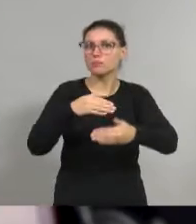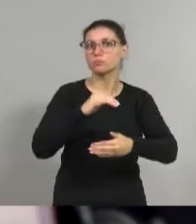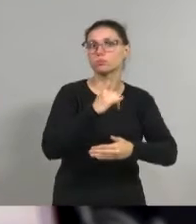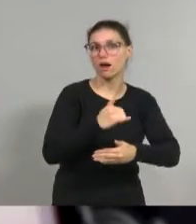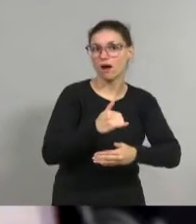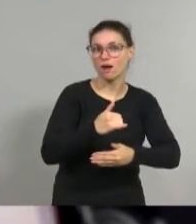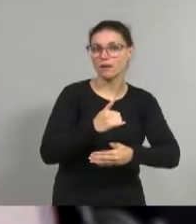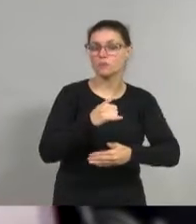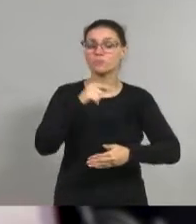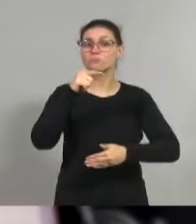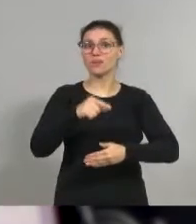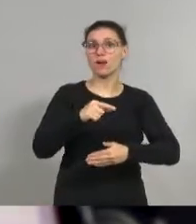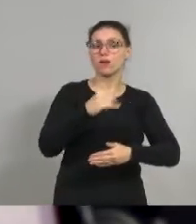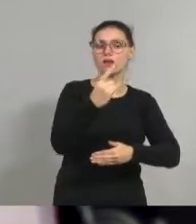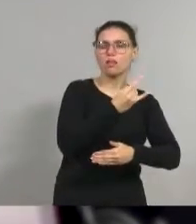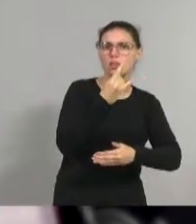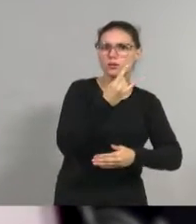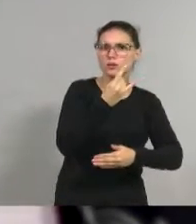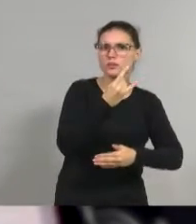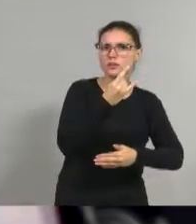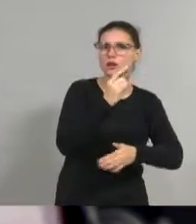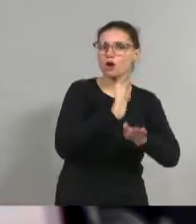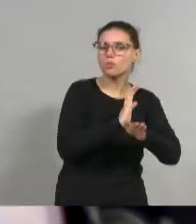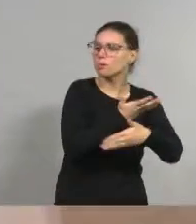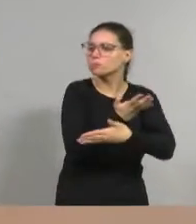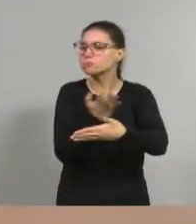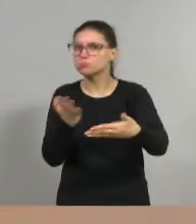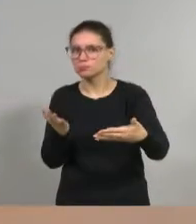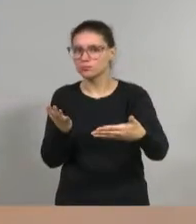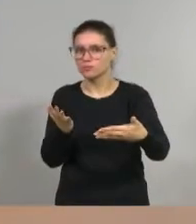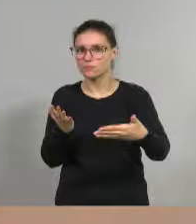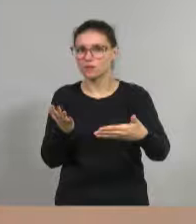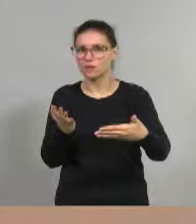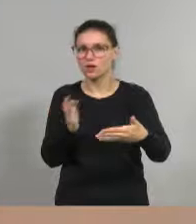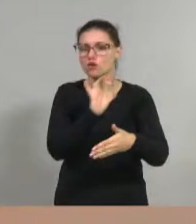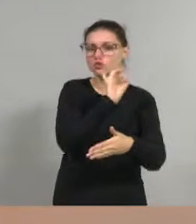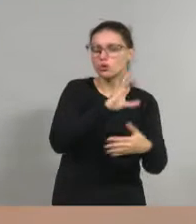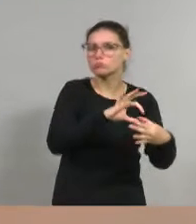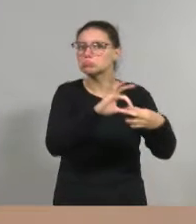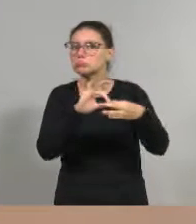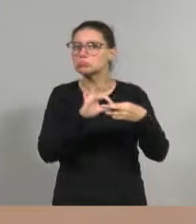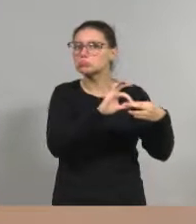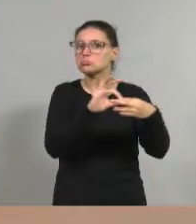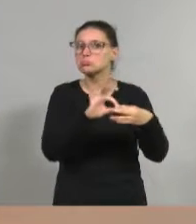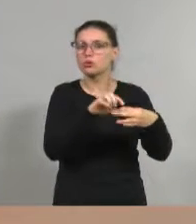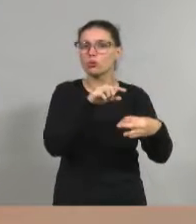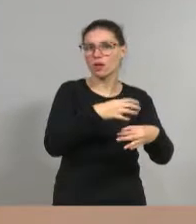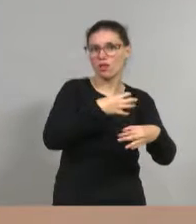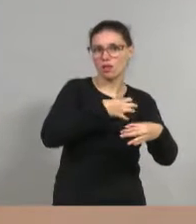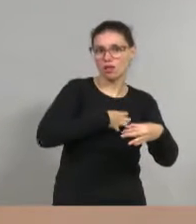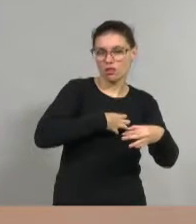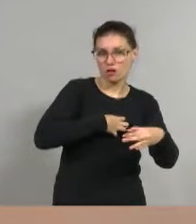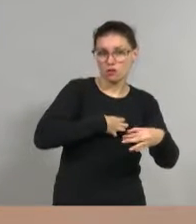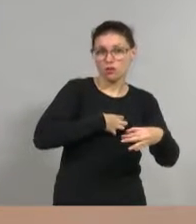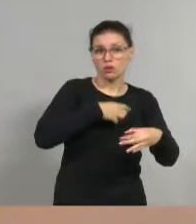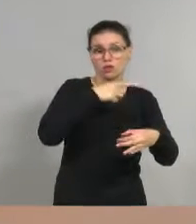universidad completa se empiece a ver. No solamente articulada, porque ya el mismo ámbito de formación del aula vincula a los estudiantes y